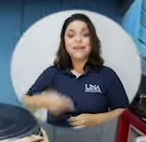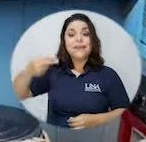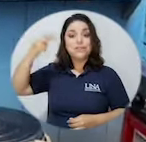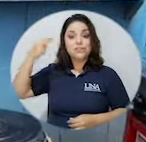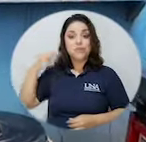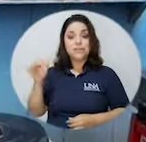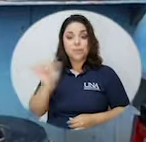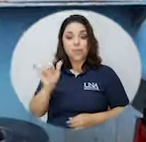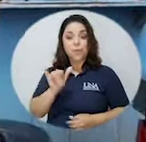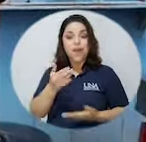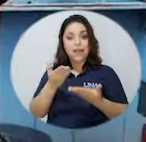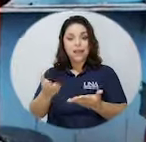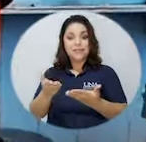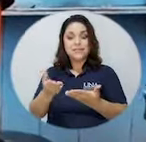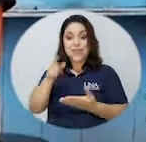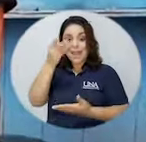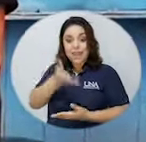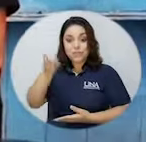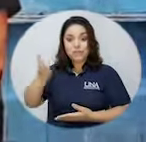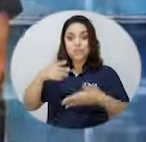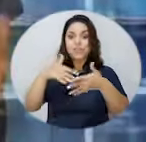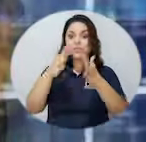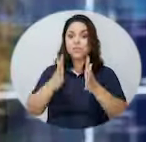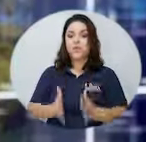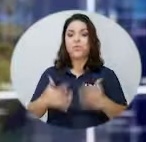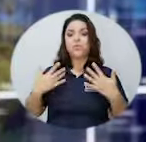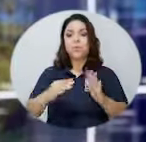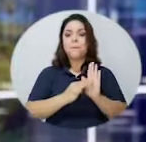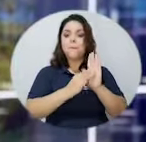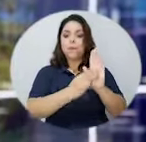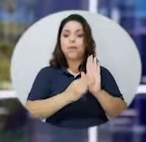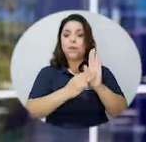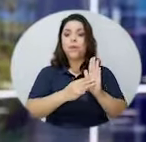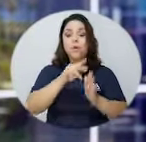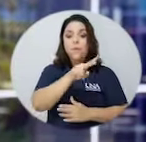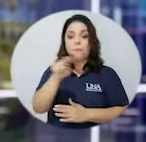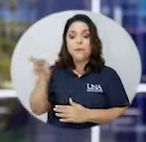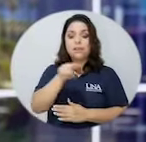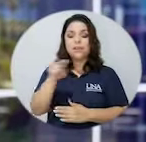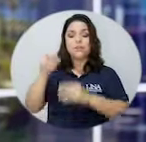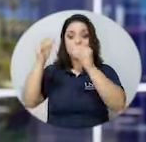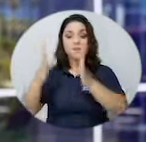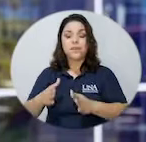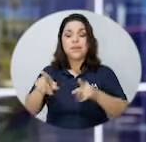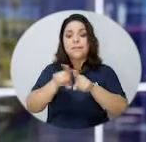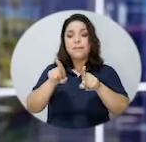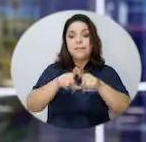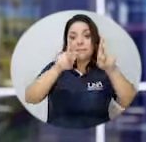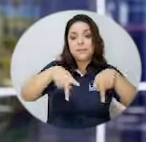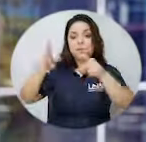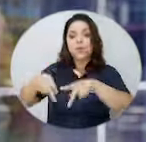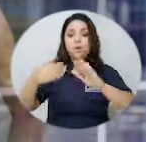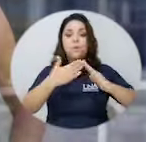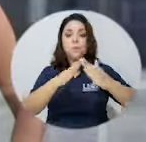Historias como estas convierten a estos estudiantes en modelo para sus compañeros, profesores y demás personas de la